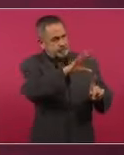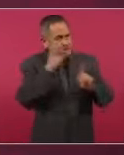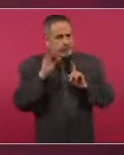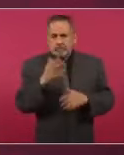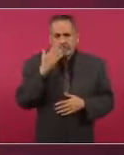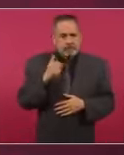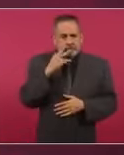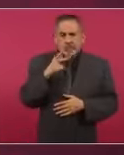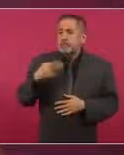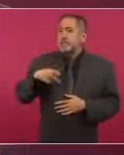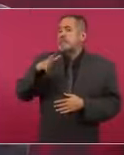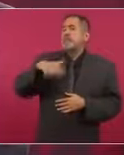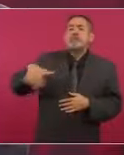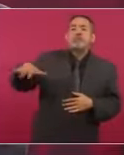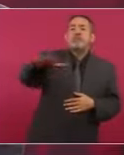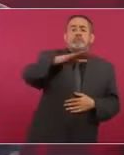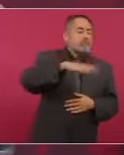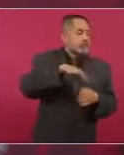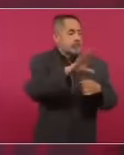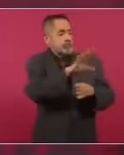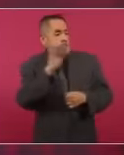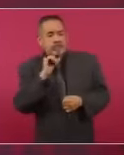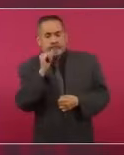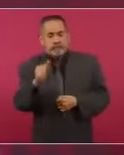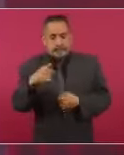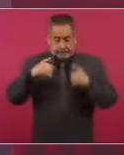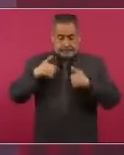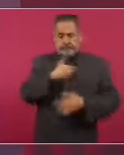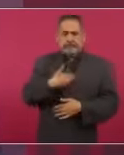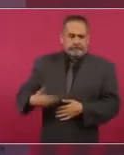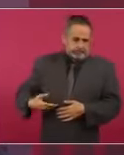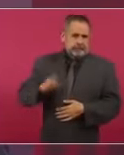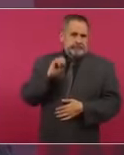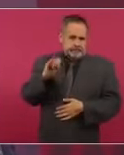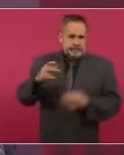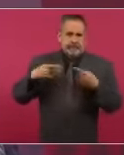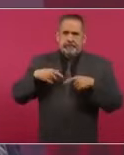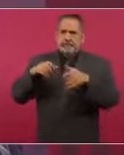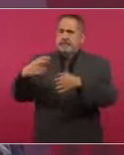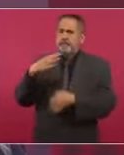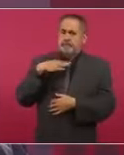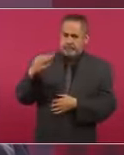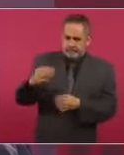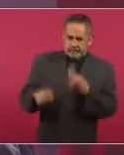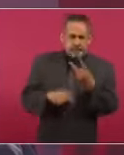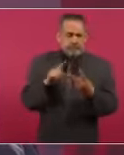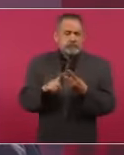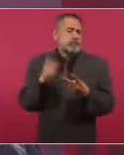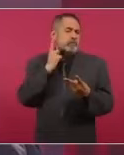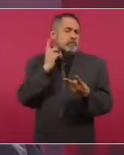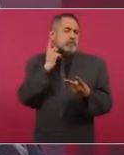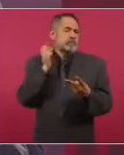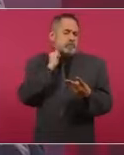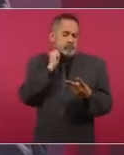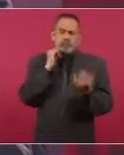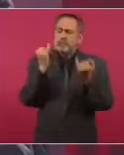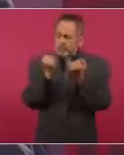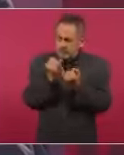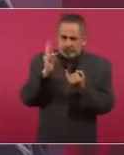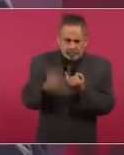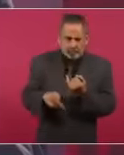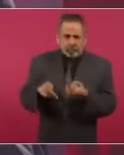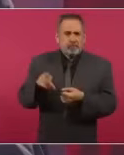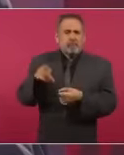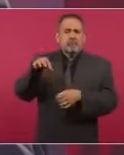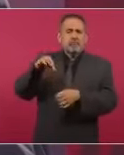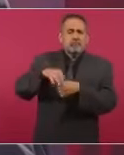pueblo, al presidente lo elige el pueblo, a los diputados los elige el pueblo, a los de